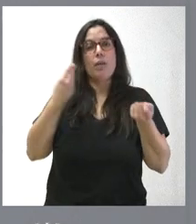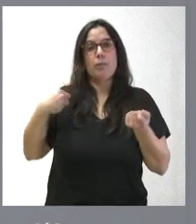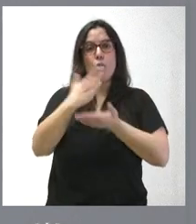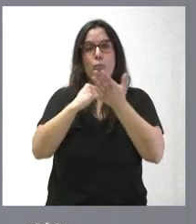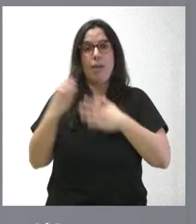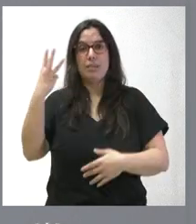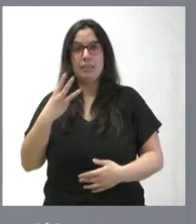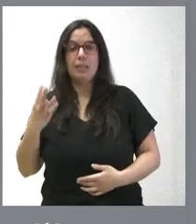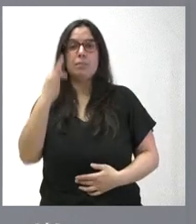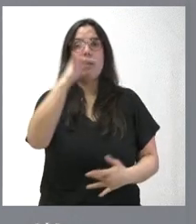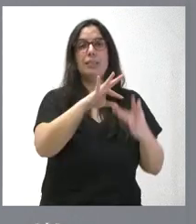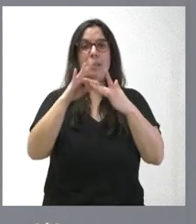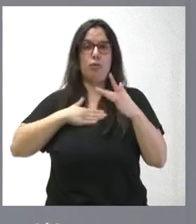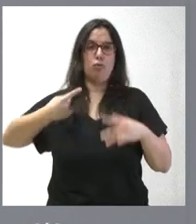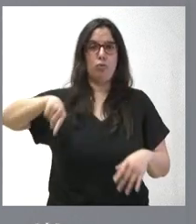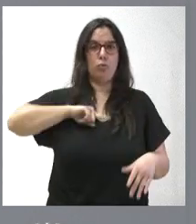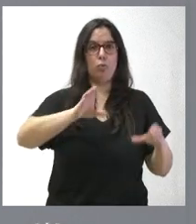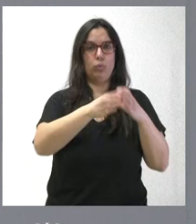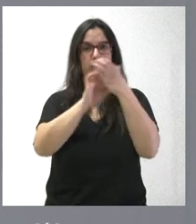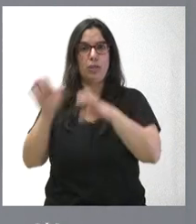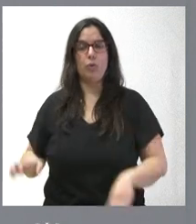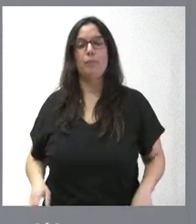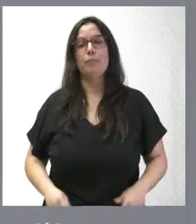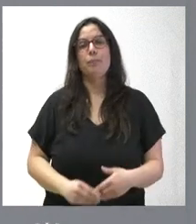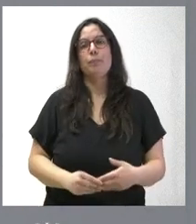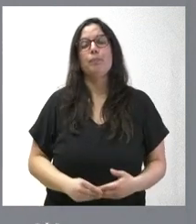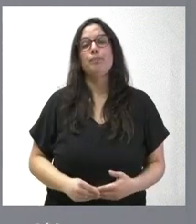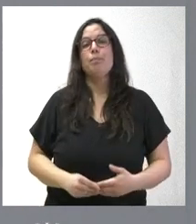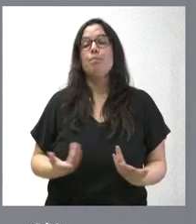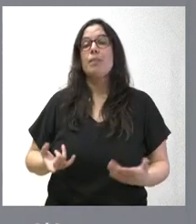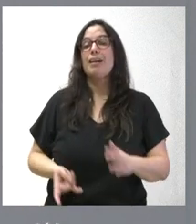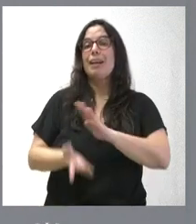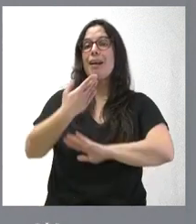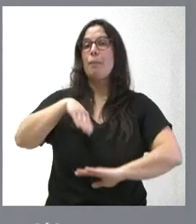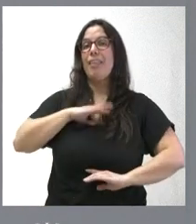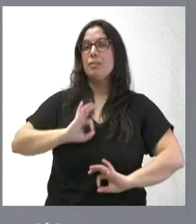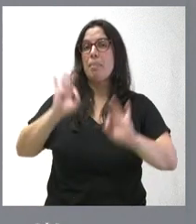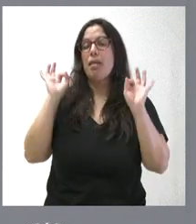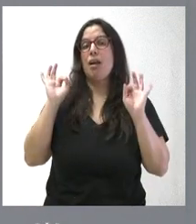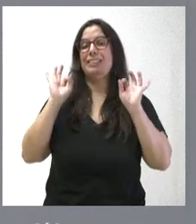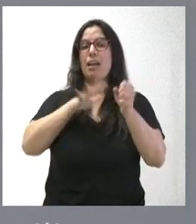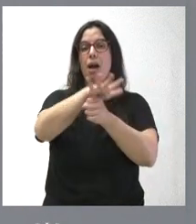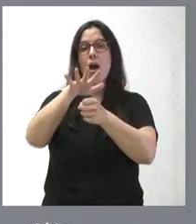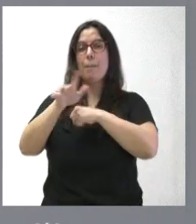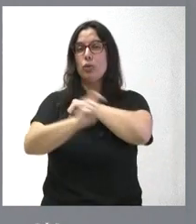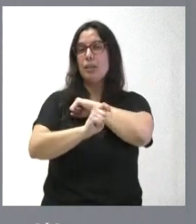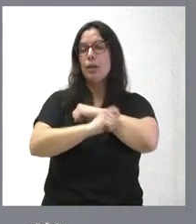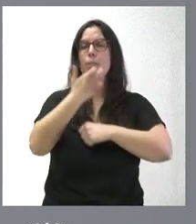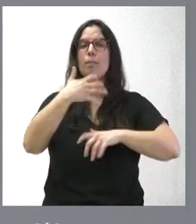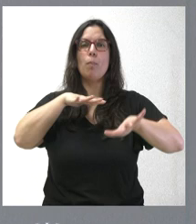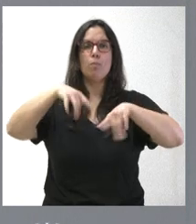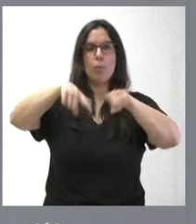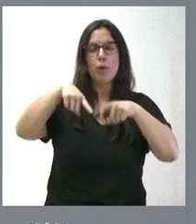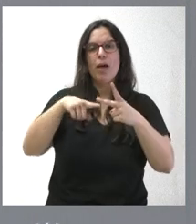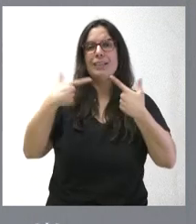autónomas y liderados por la Junta de Castilla y León. La generación de capacidades especiales en ámbitos estratégicos como la movilidad, el